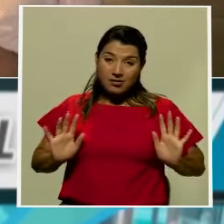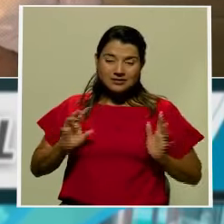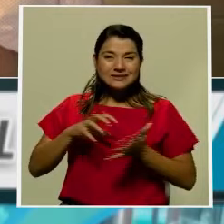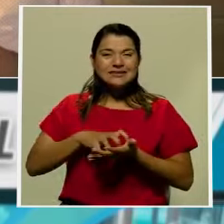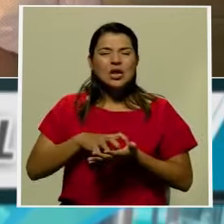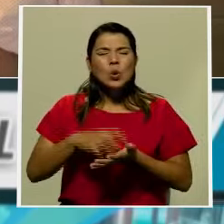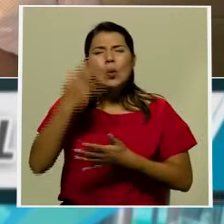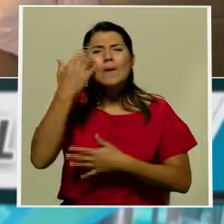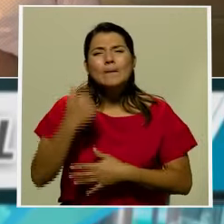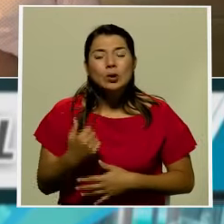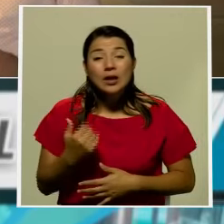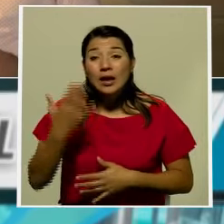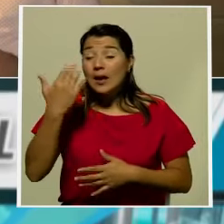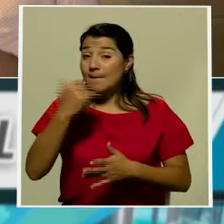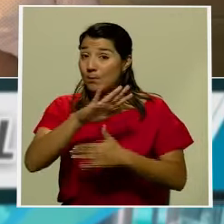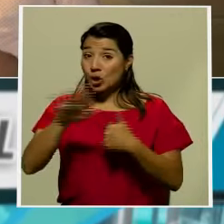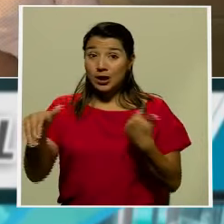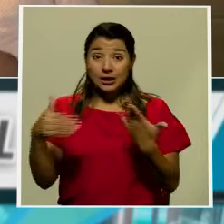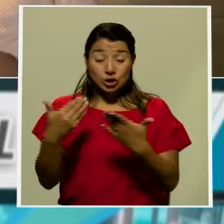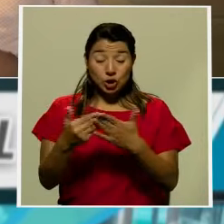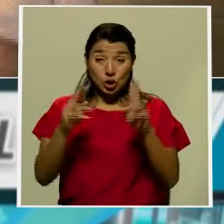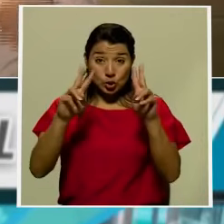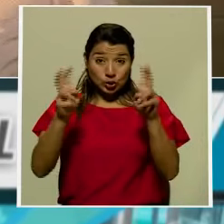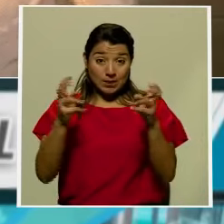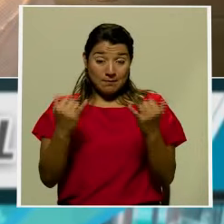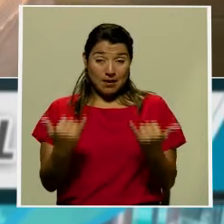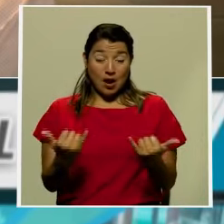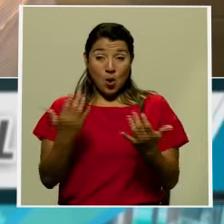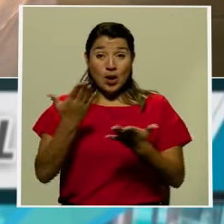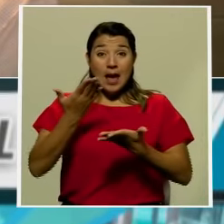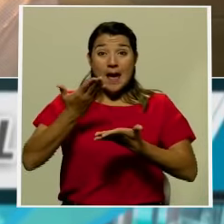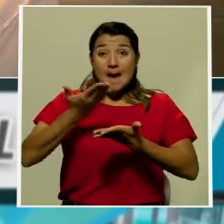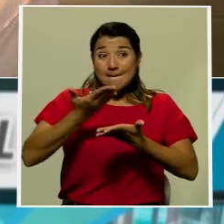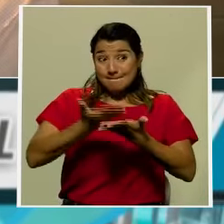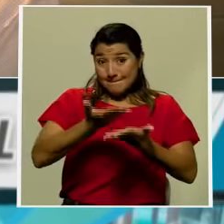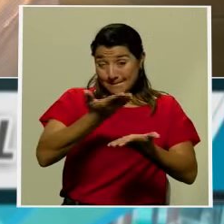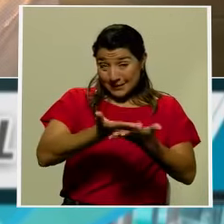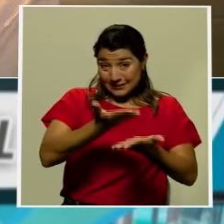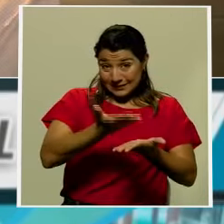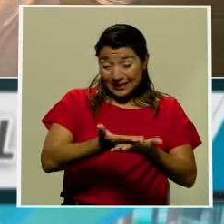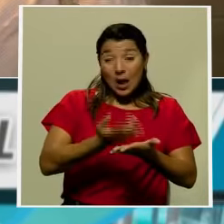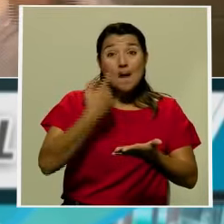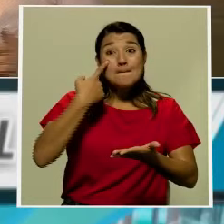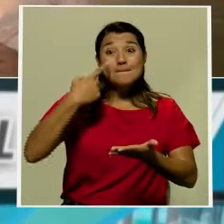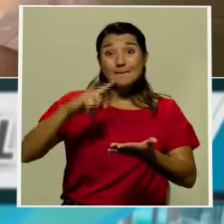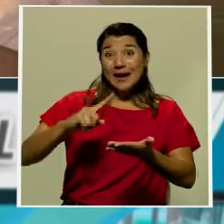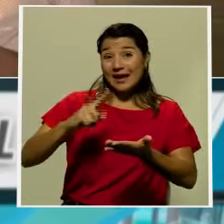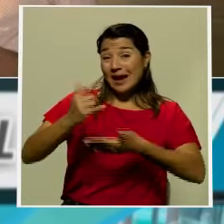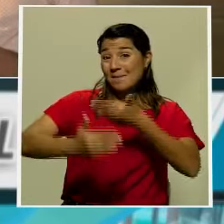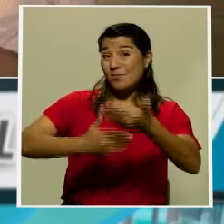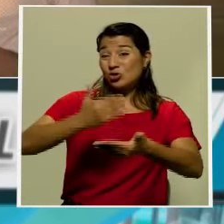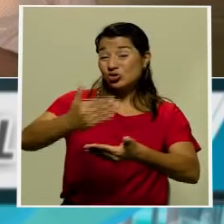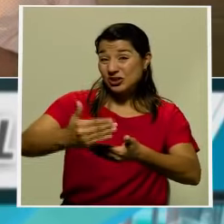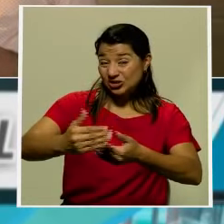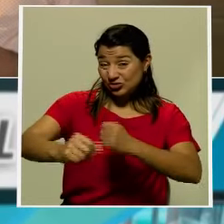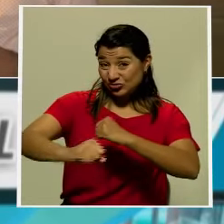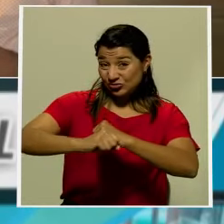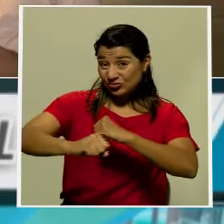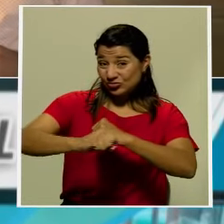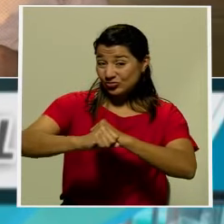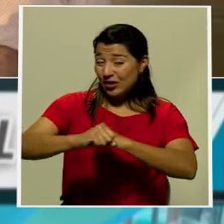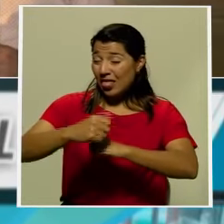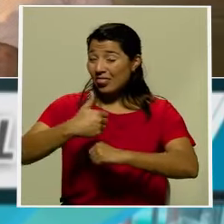que están planteados como dominantes para la campaña tienen un signo de